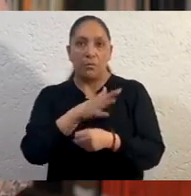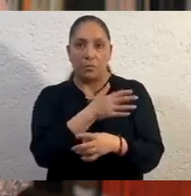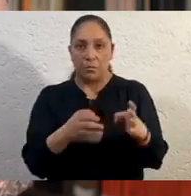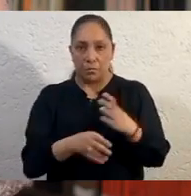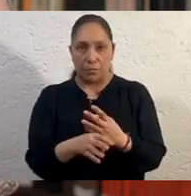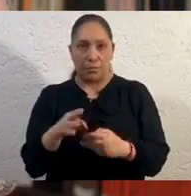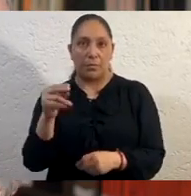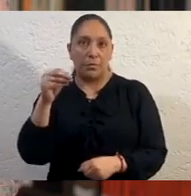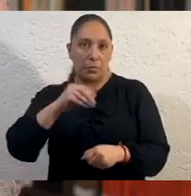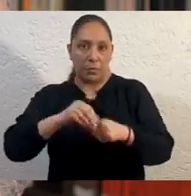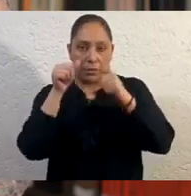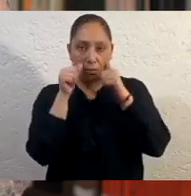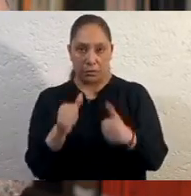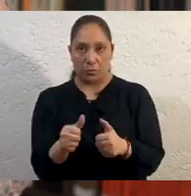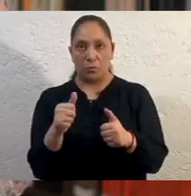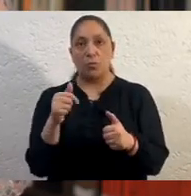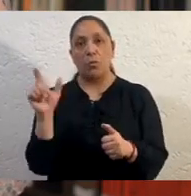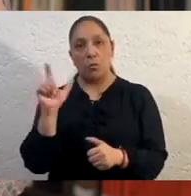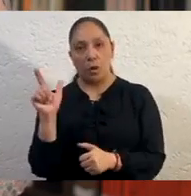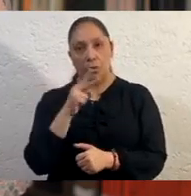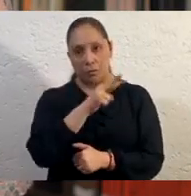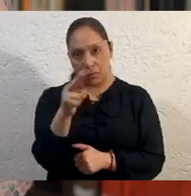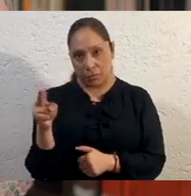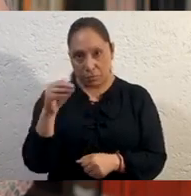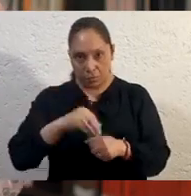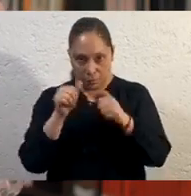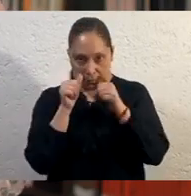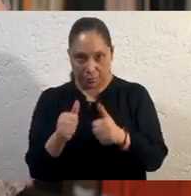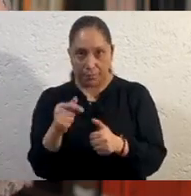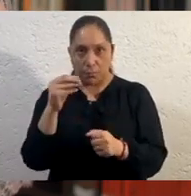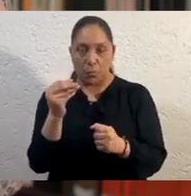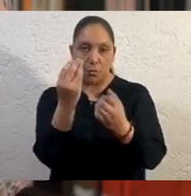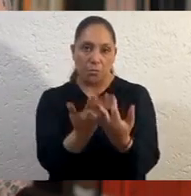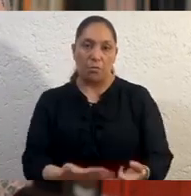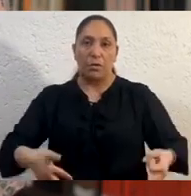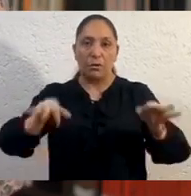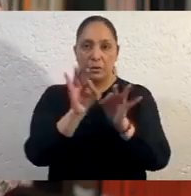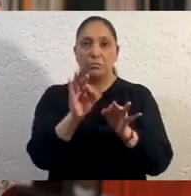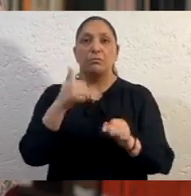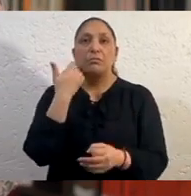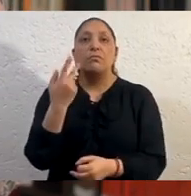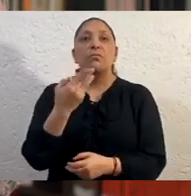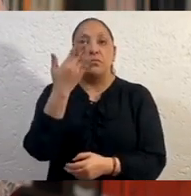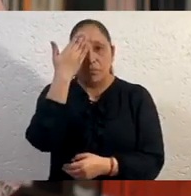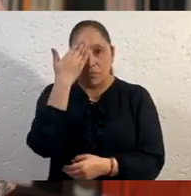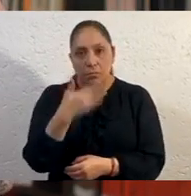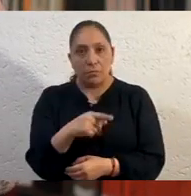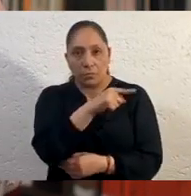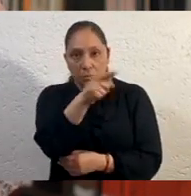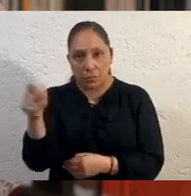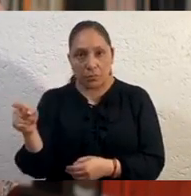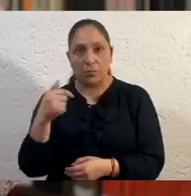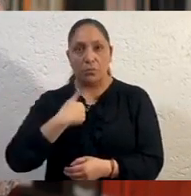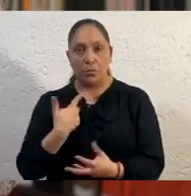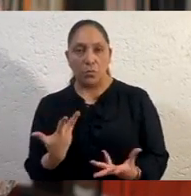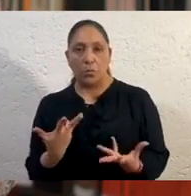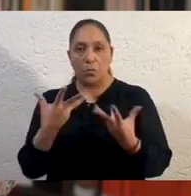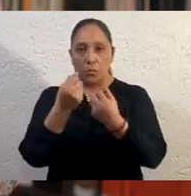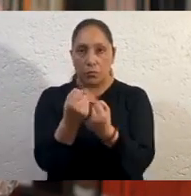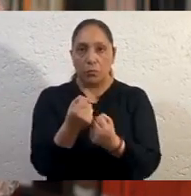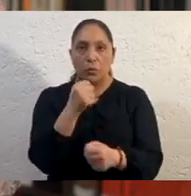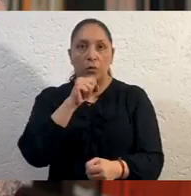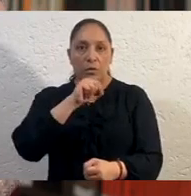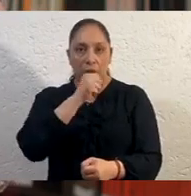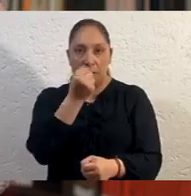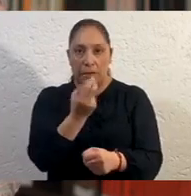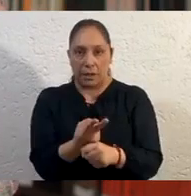tomar. Espero me escuchen, pues es de suma importancia. Quiero que sepan que estoy en coordinación con la Secretaría de Salud del Gobierno de